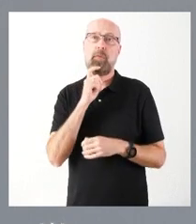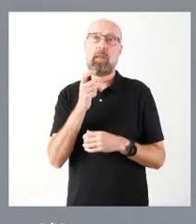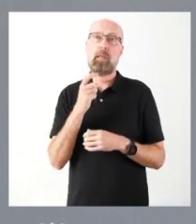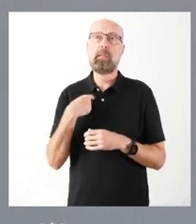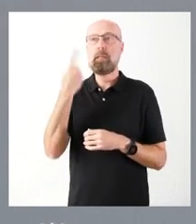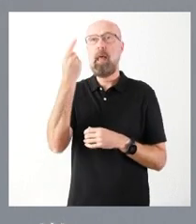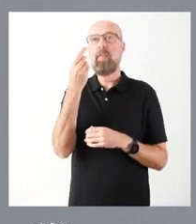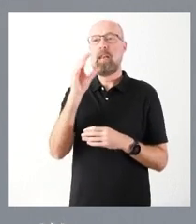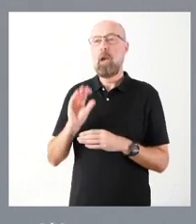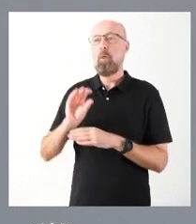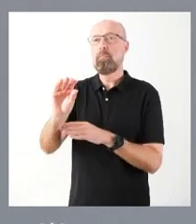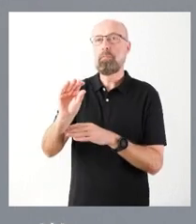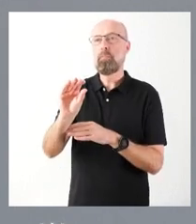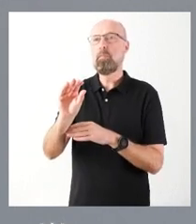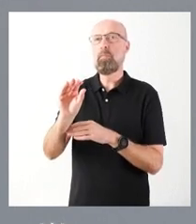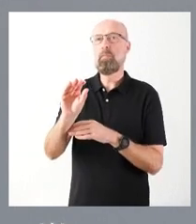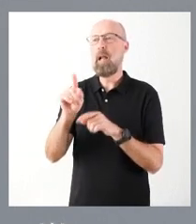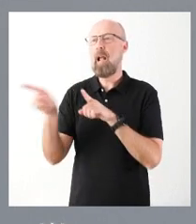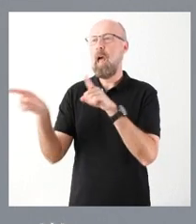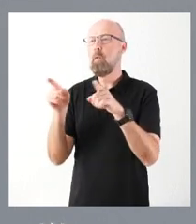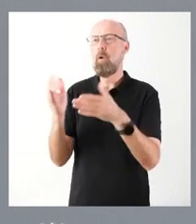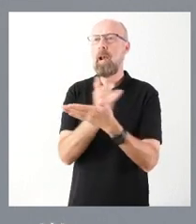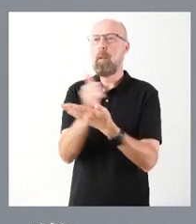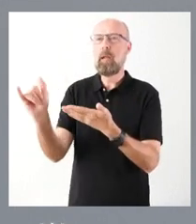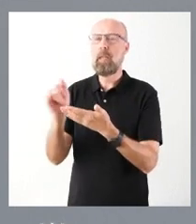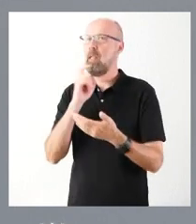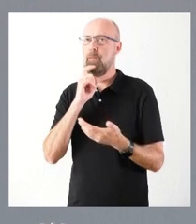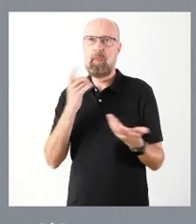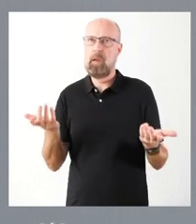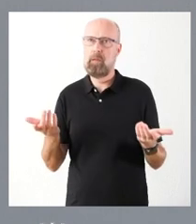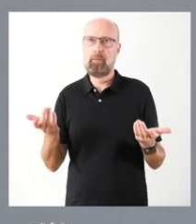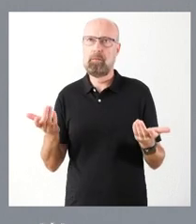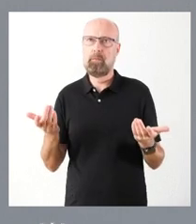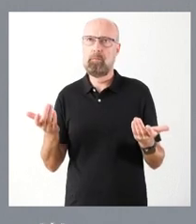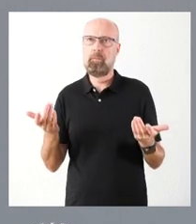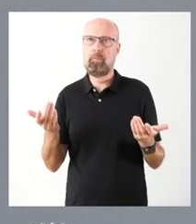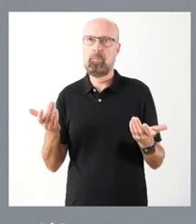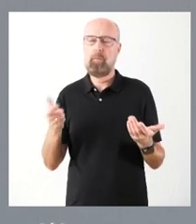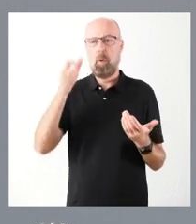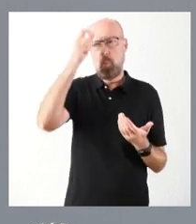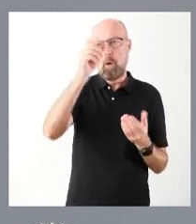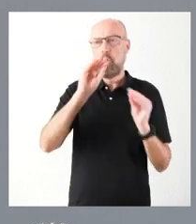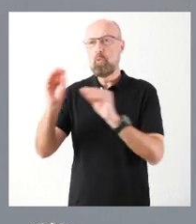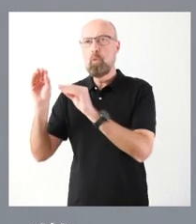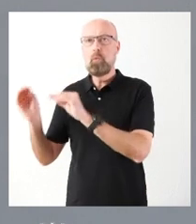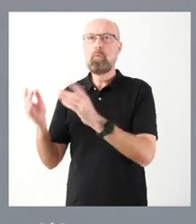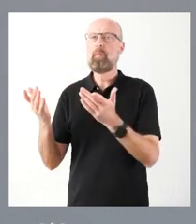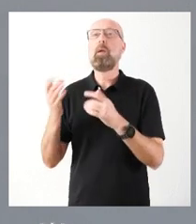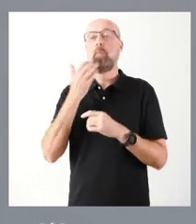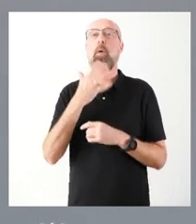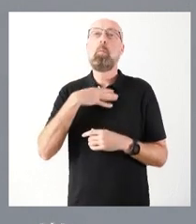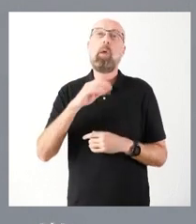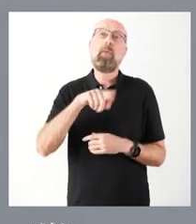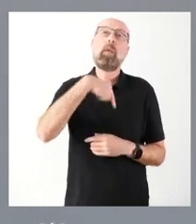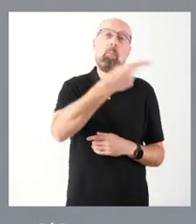qué parte se va a invertir en el territorio de Oseja de Sajambre y qué parte en el de Posada de Valdeón, si quizá, a posteriori, podamos